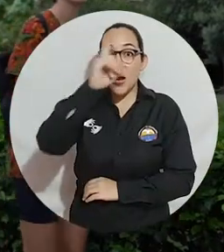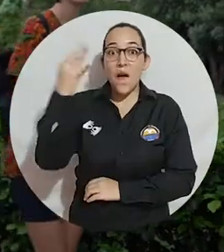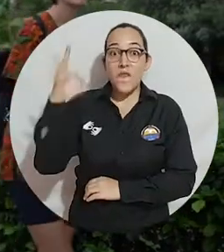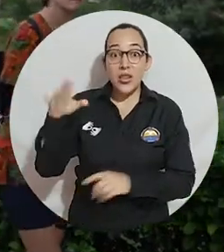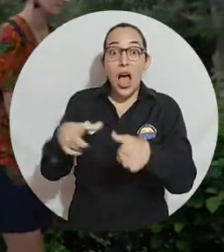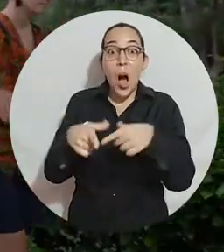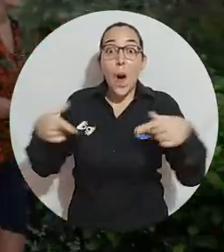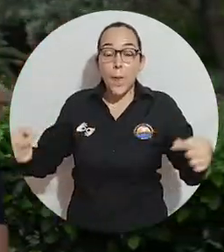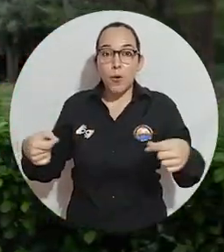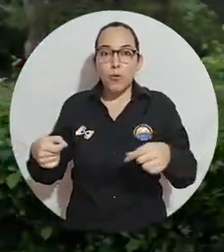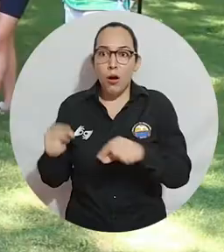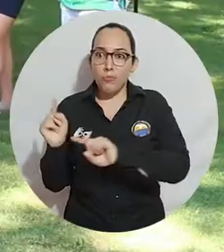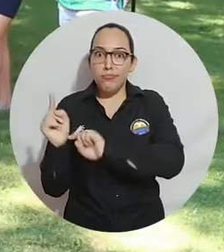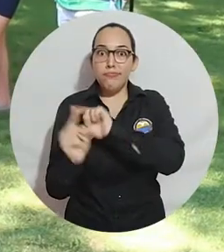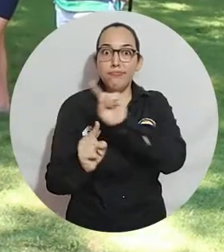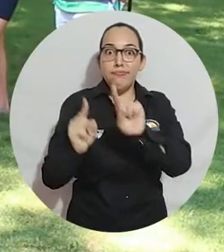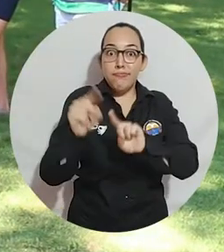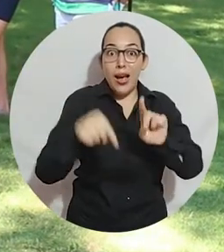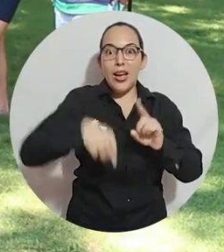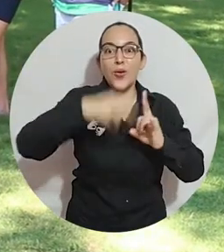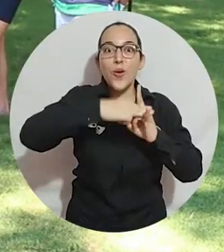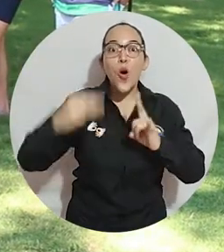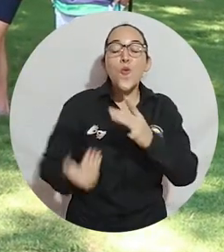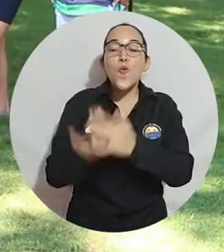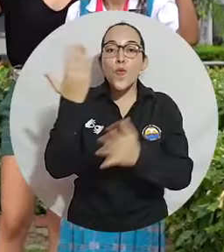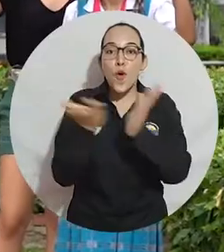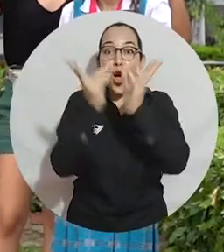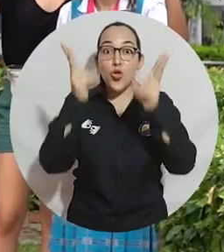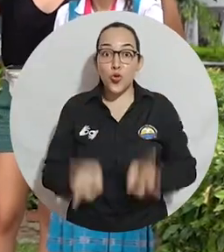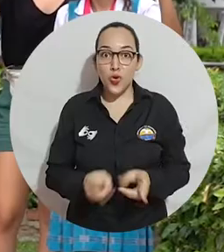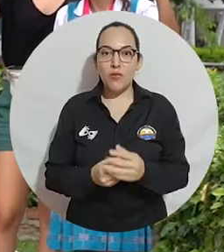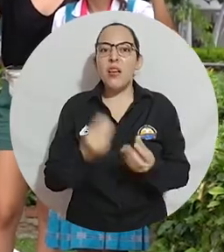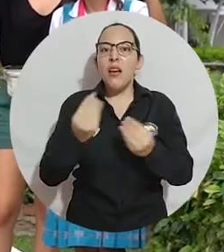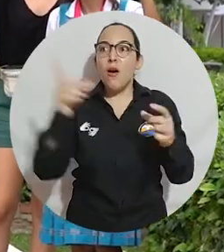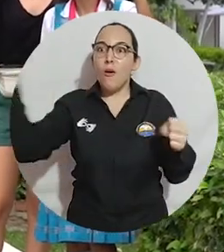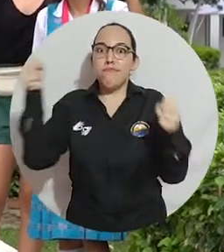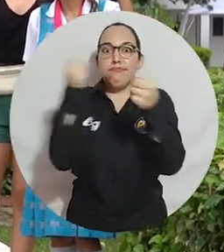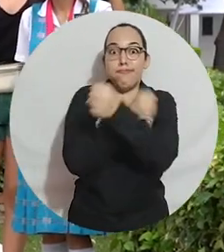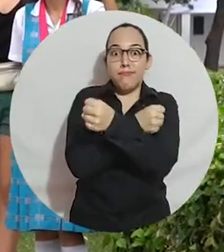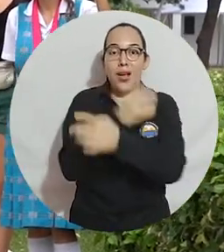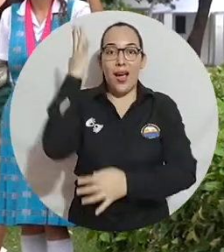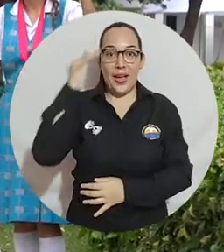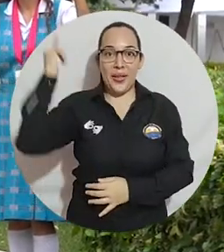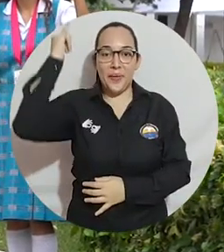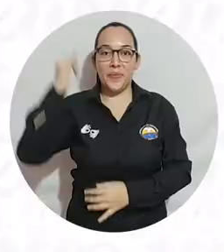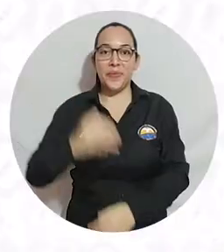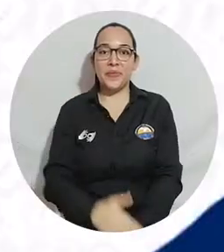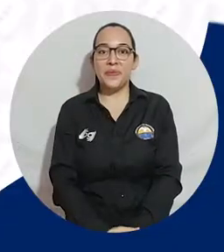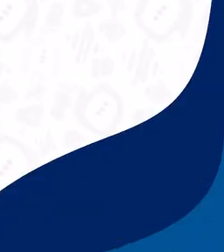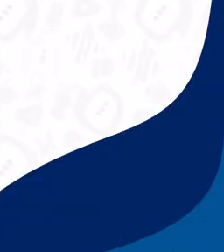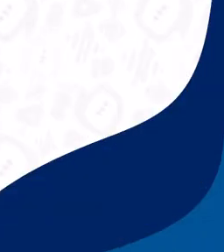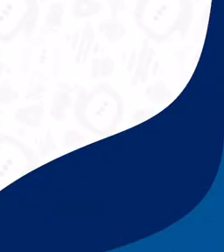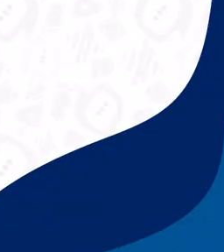Desde Alemania, Francia y Japón, llegaron a la Universidad del Magdalena nuevos estudiantes que realizarán sus intercambios académicos.